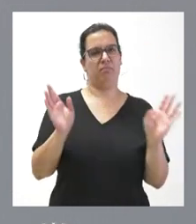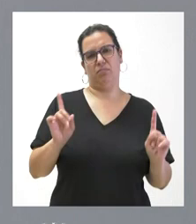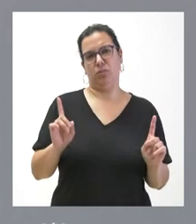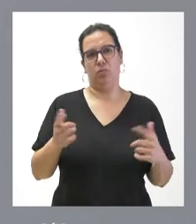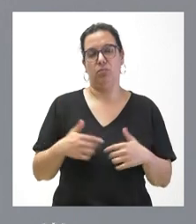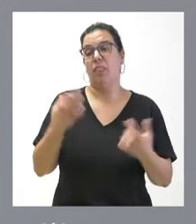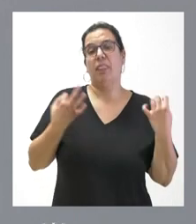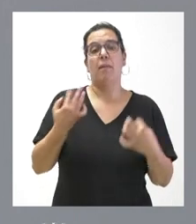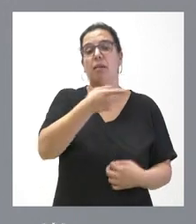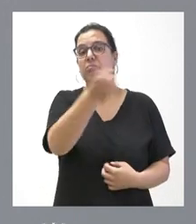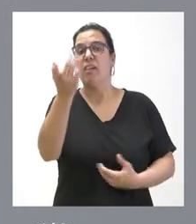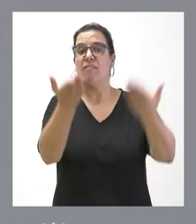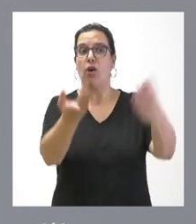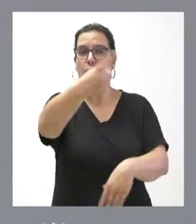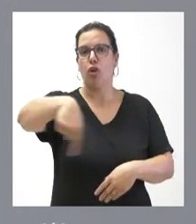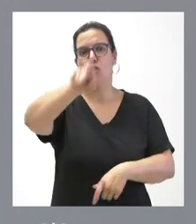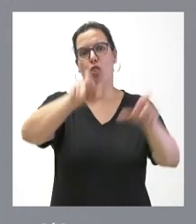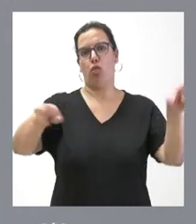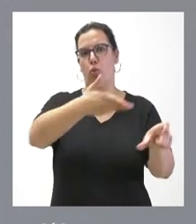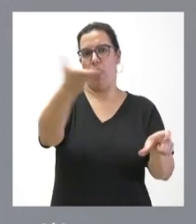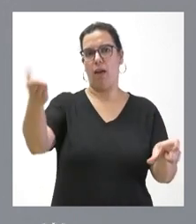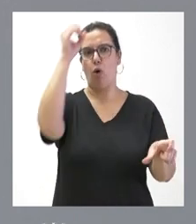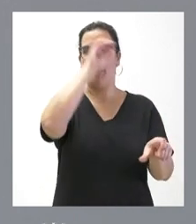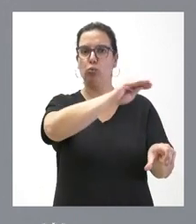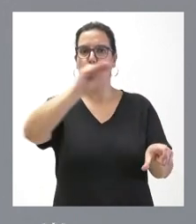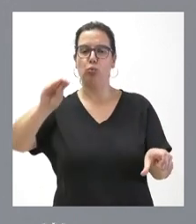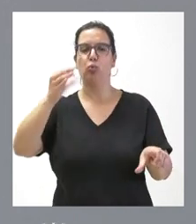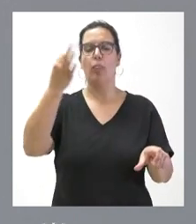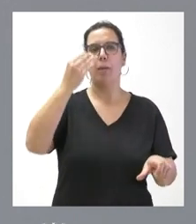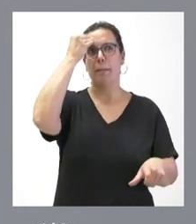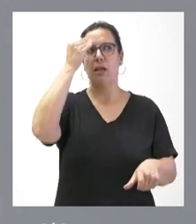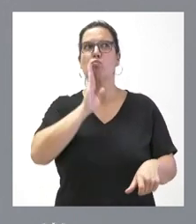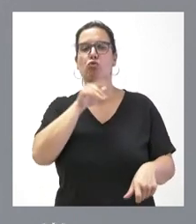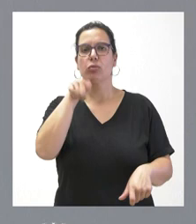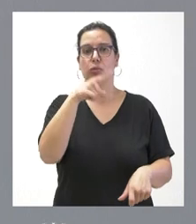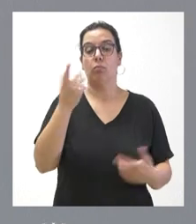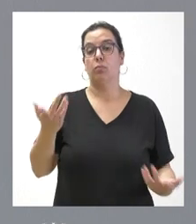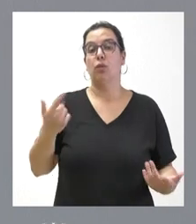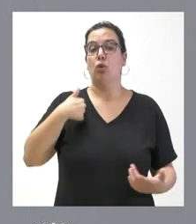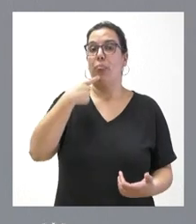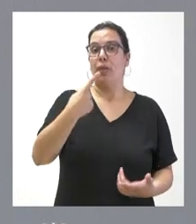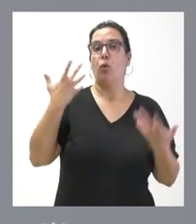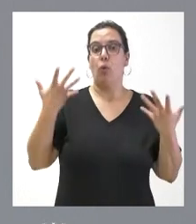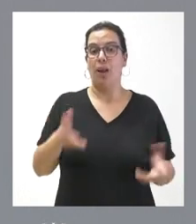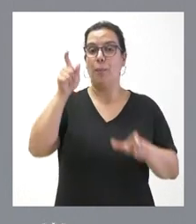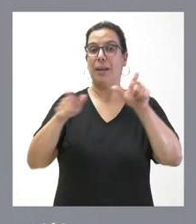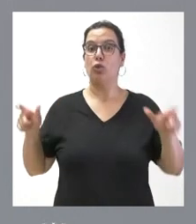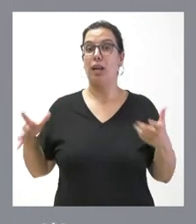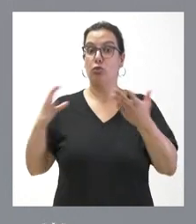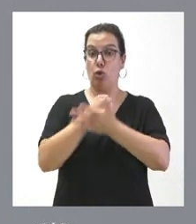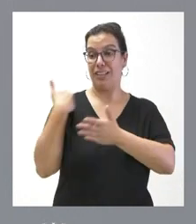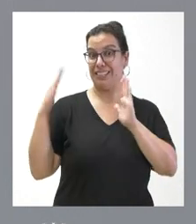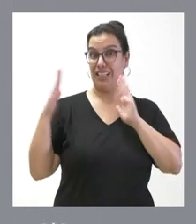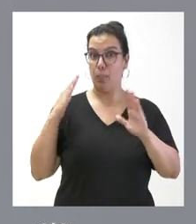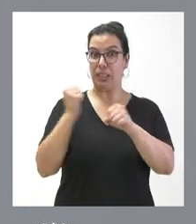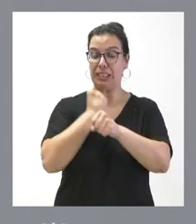Tienen que ser los ciudadanos quienes nos valoren y son ellos los que tienen que hacer un balance de esta situación. Yo sí les puedo decir que todas las personas que intervinieron en aquel momento